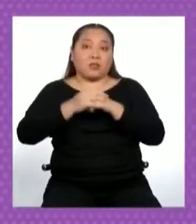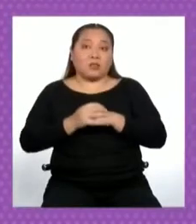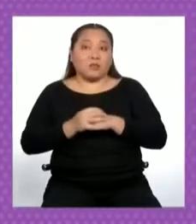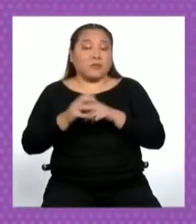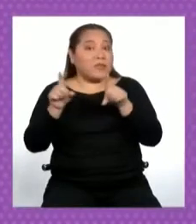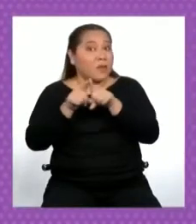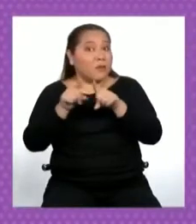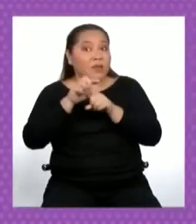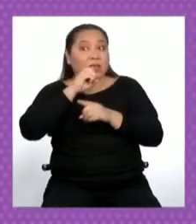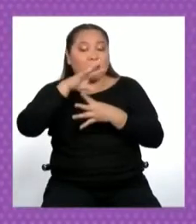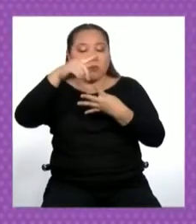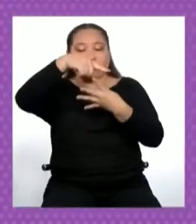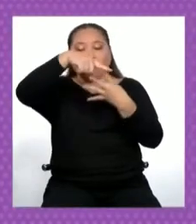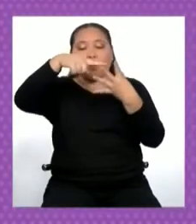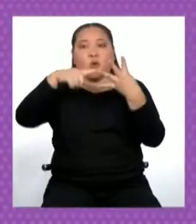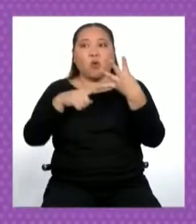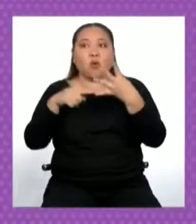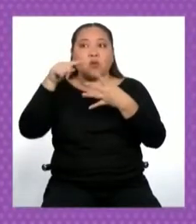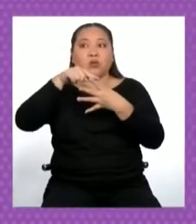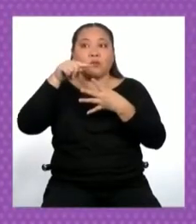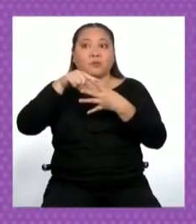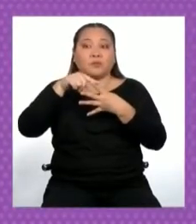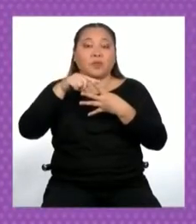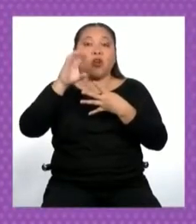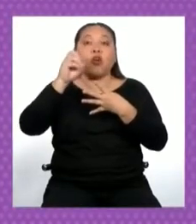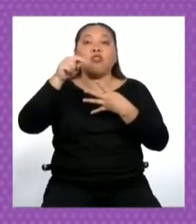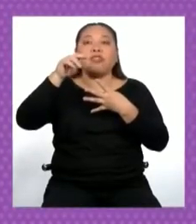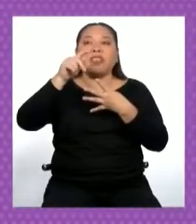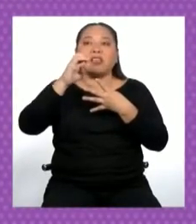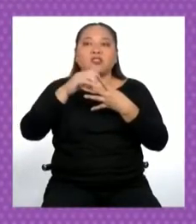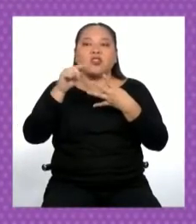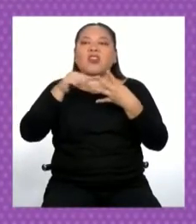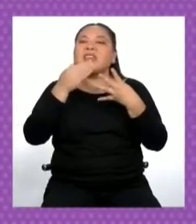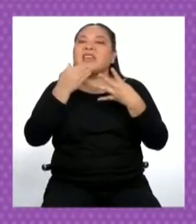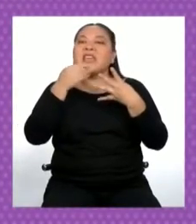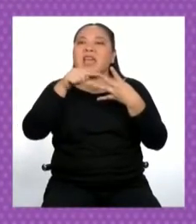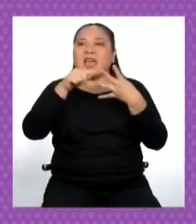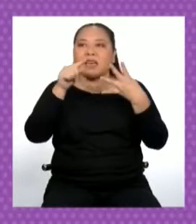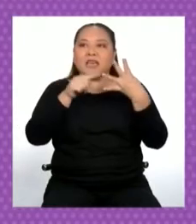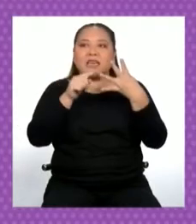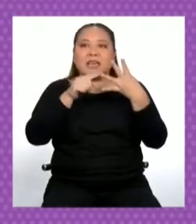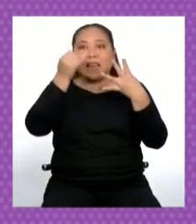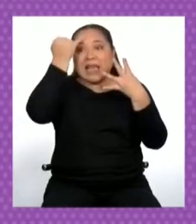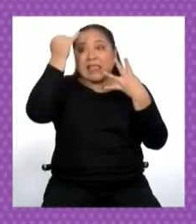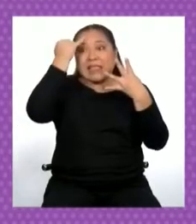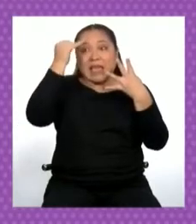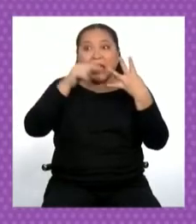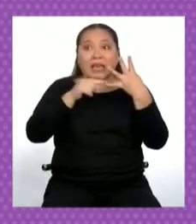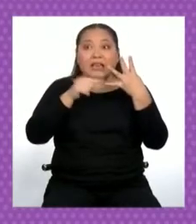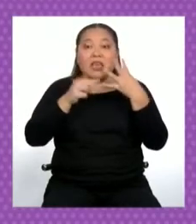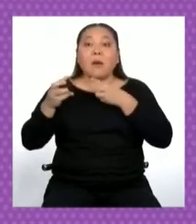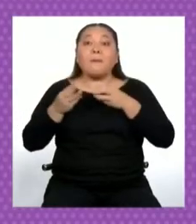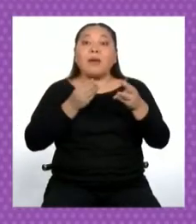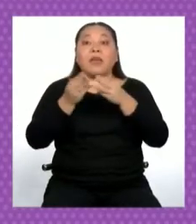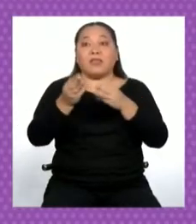mencionamos sus cuatro elementos, el contexto, el destinatario, la intención y el medio. Y estudiamos dos de ellos,